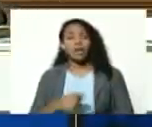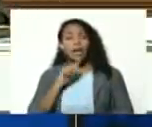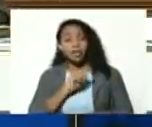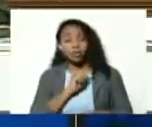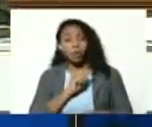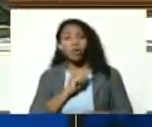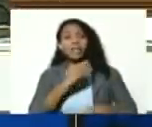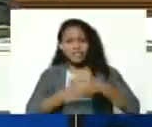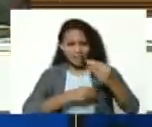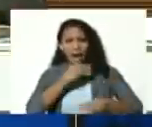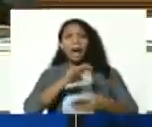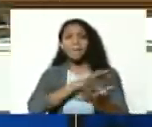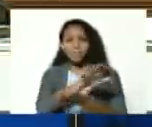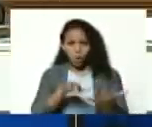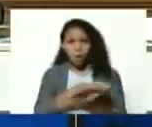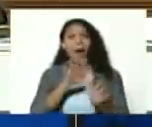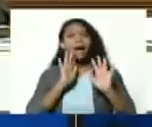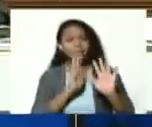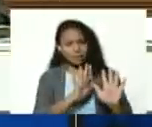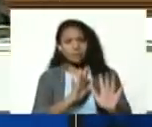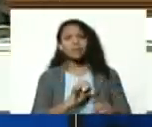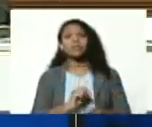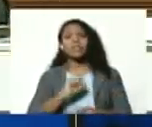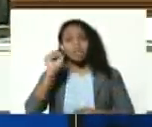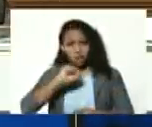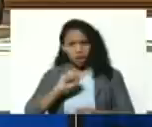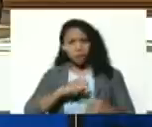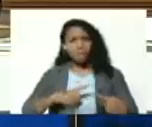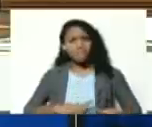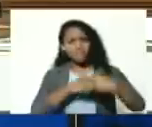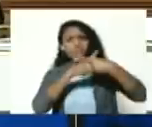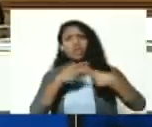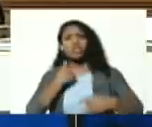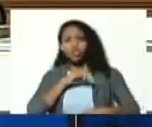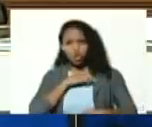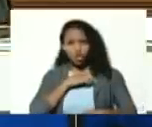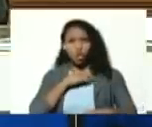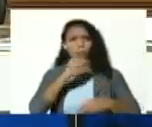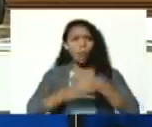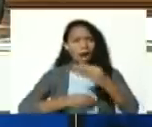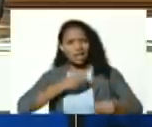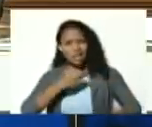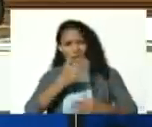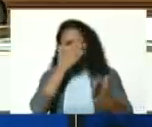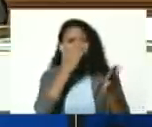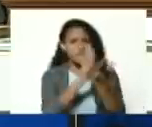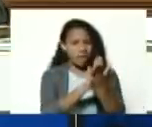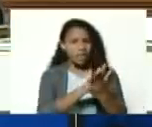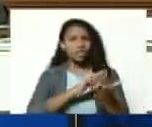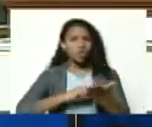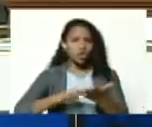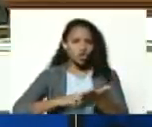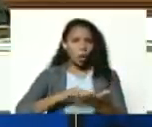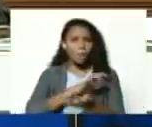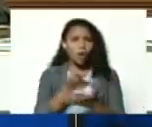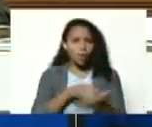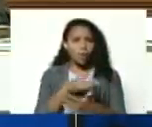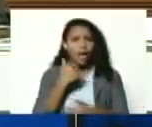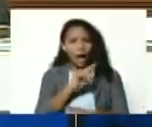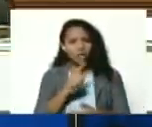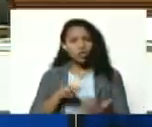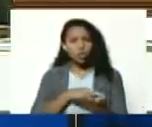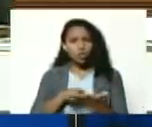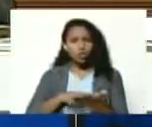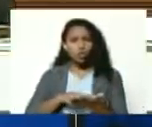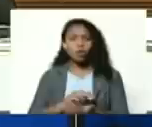surjan los problemas que surjan los conflictos y nosotros vamos a cabalgarlo y a solucionar los problemas que hay que solucionar